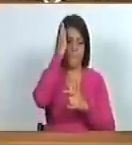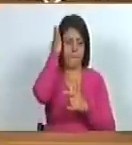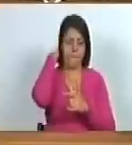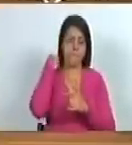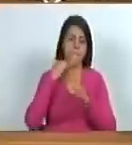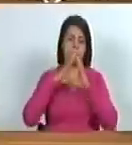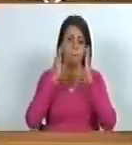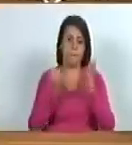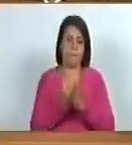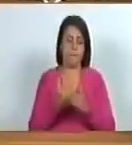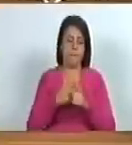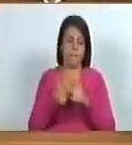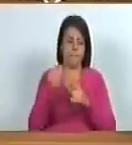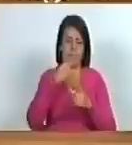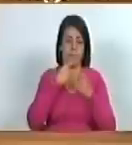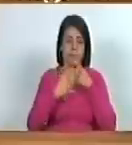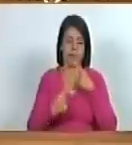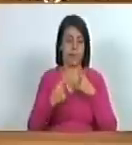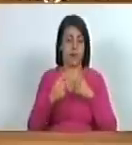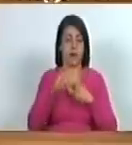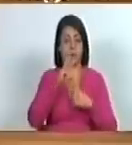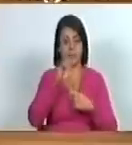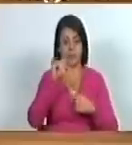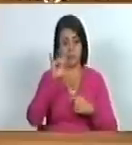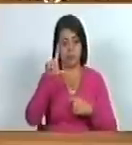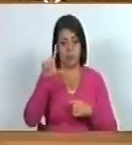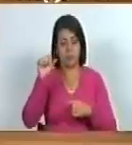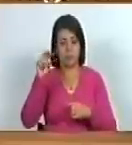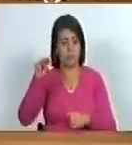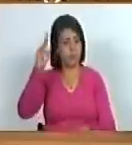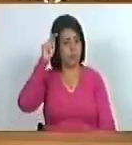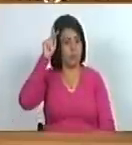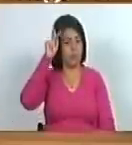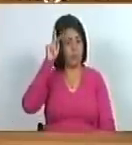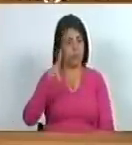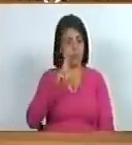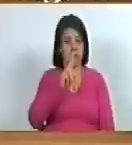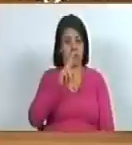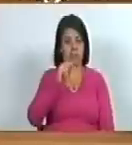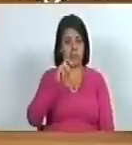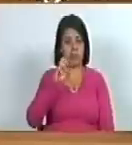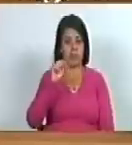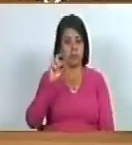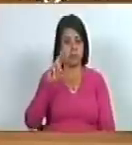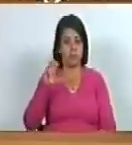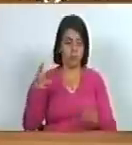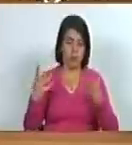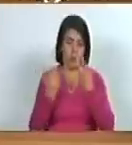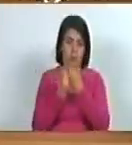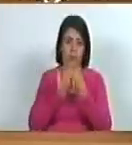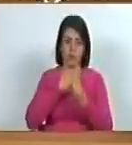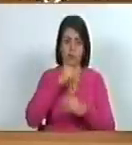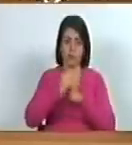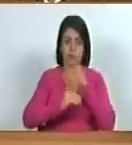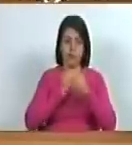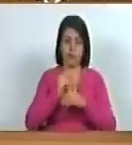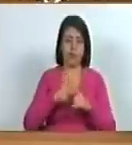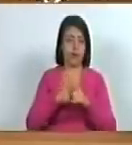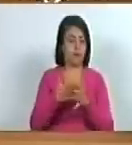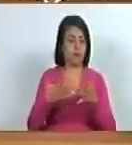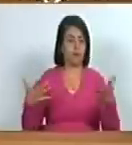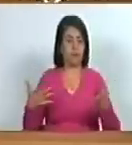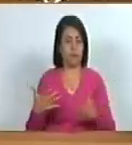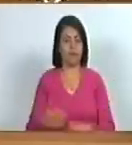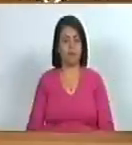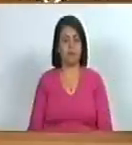el continente me decía el profesor William Rivas de Unearte que ha estado trabajando de la mano con nosotros que una gran